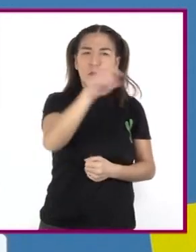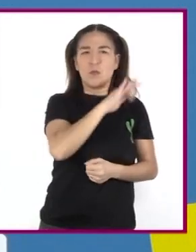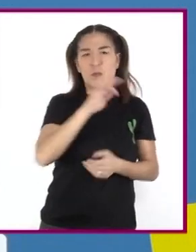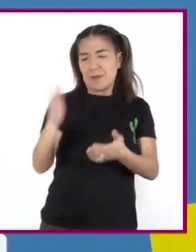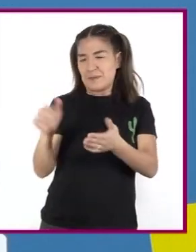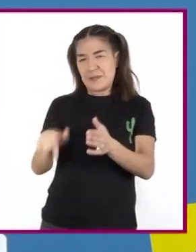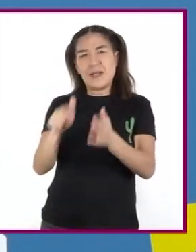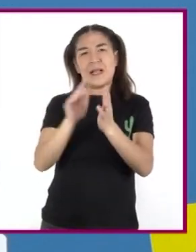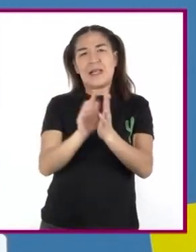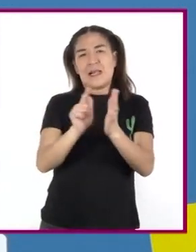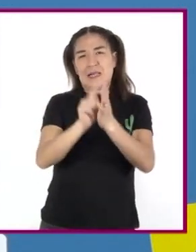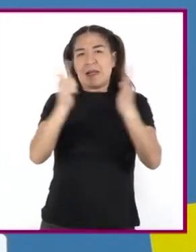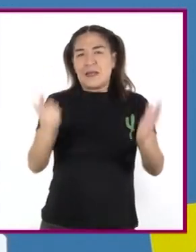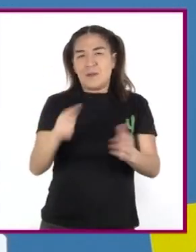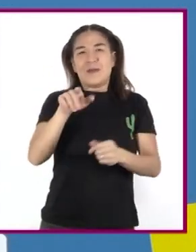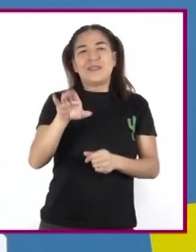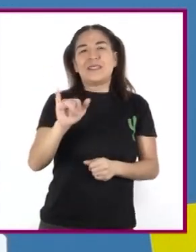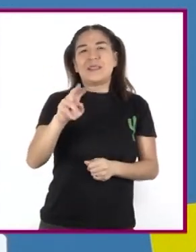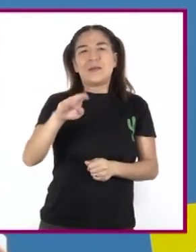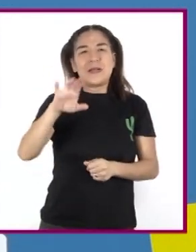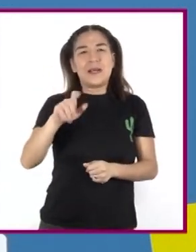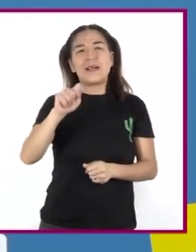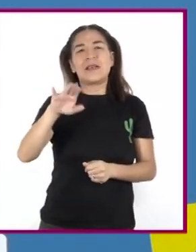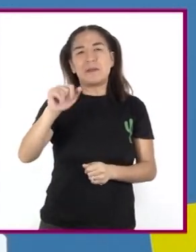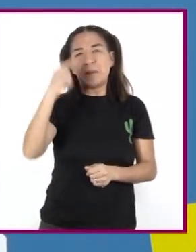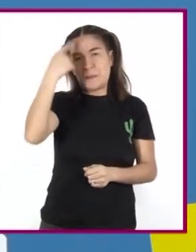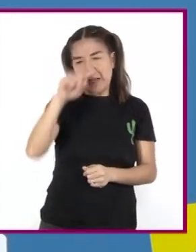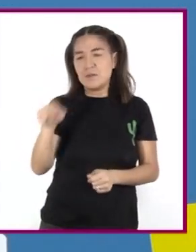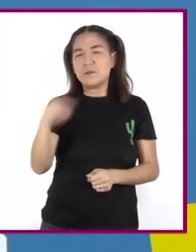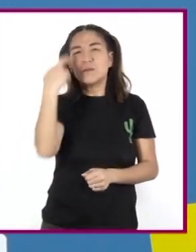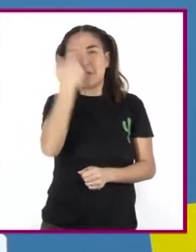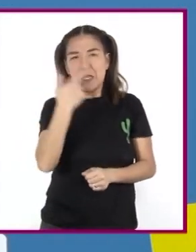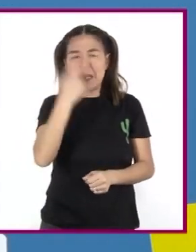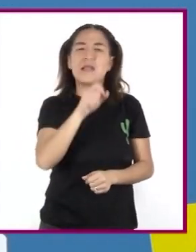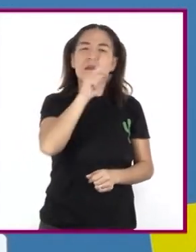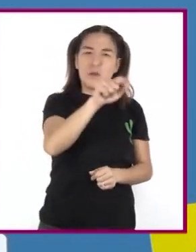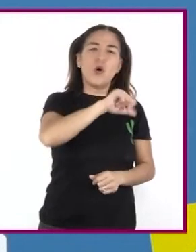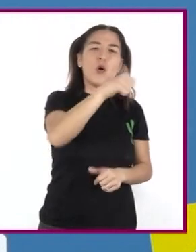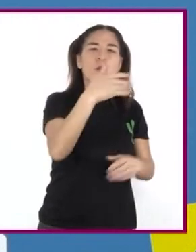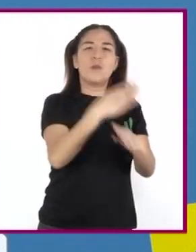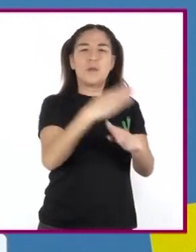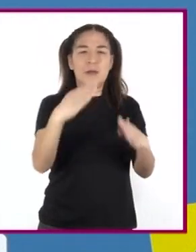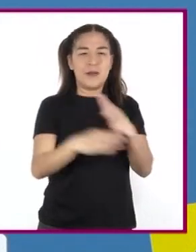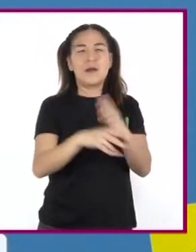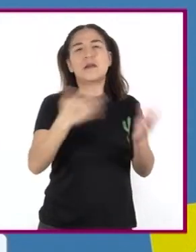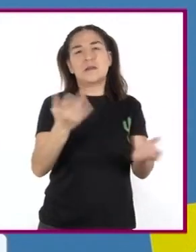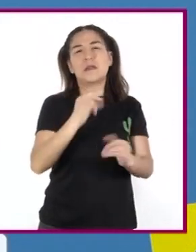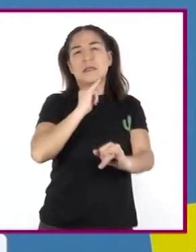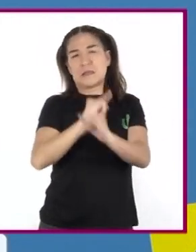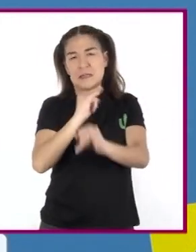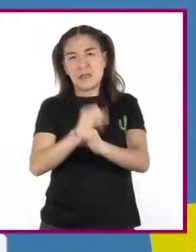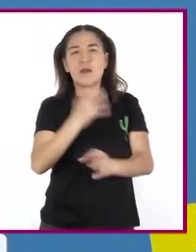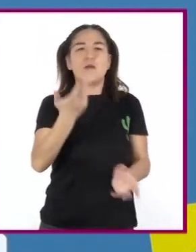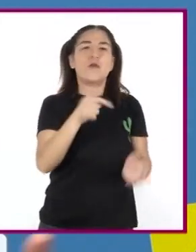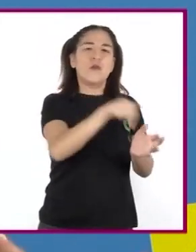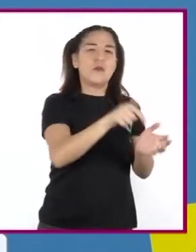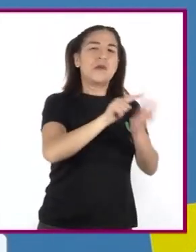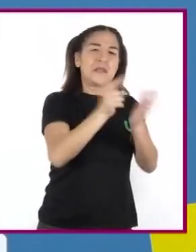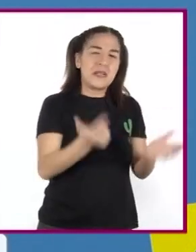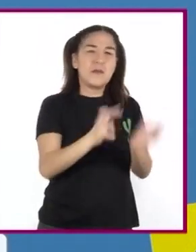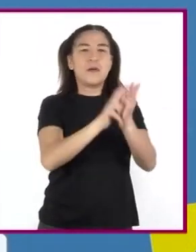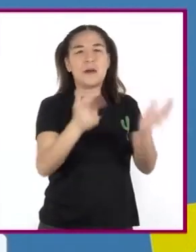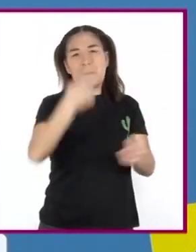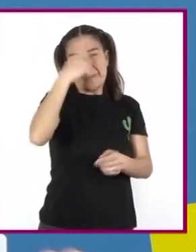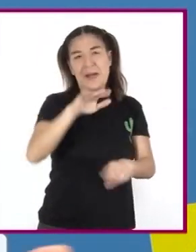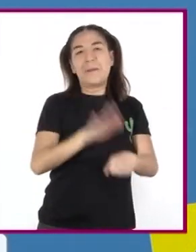De la asignatura Formación Cívica y ética Así como Otros materiales Impresos O digitales Para